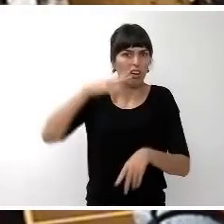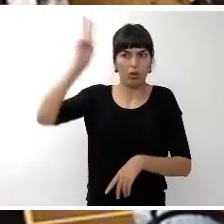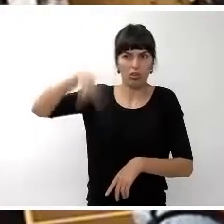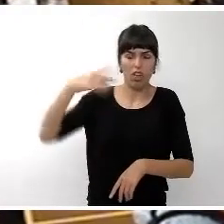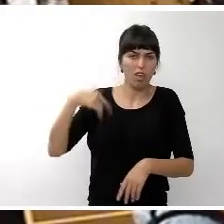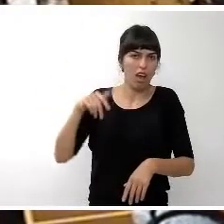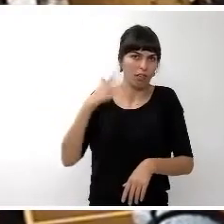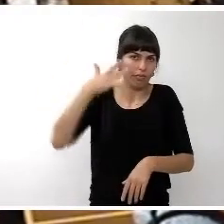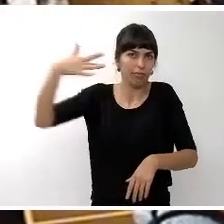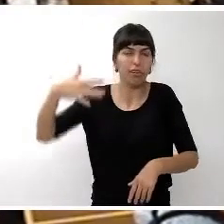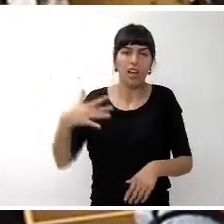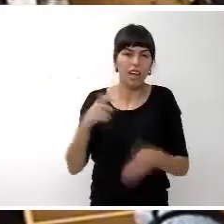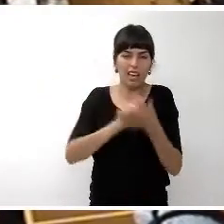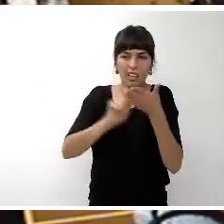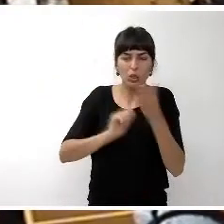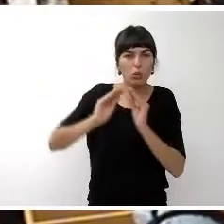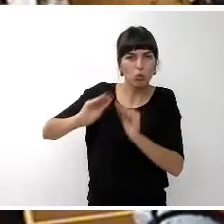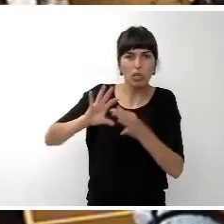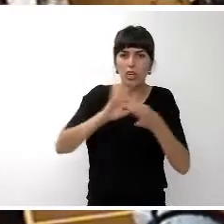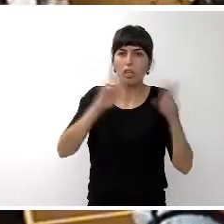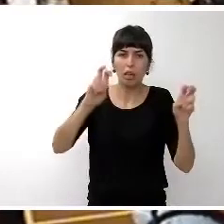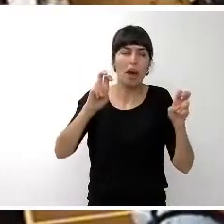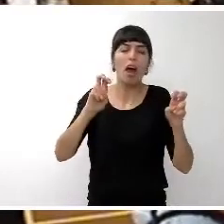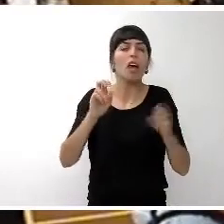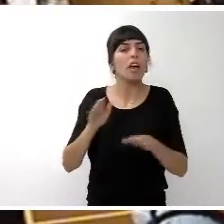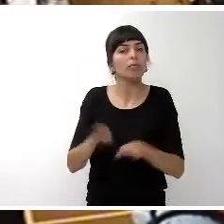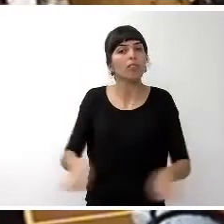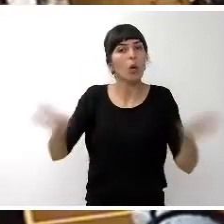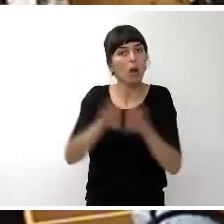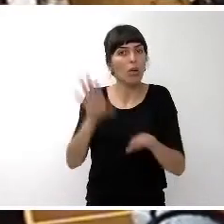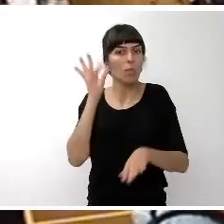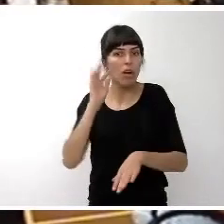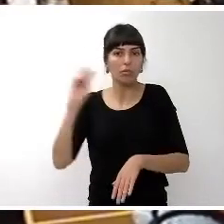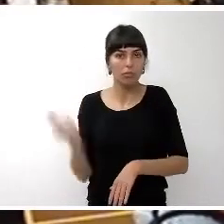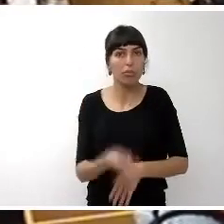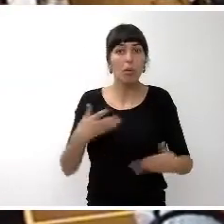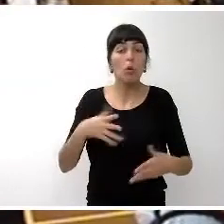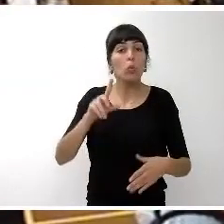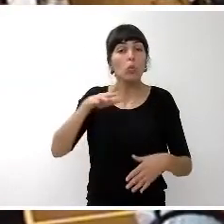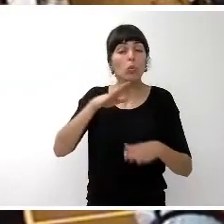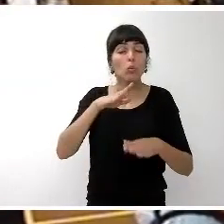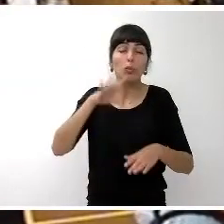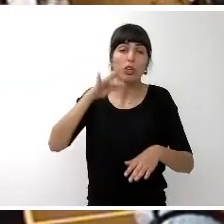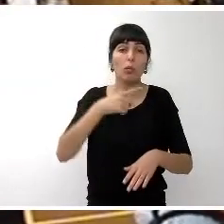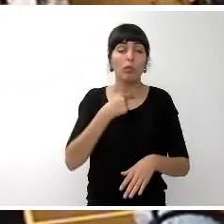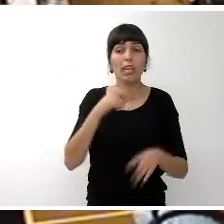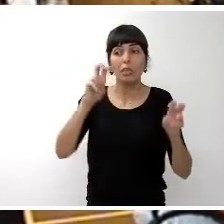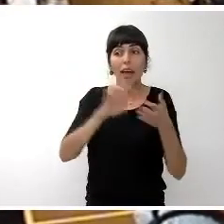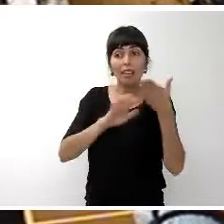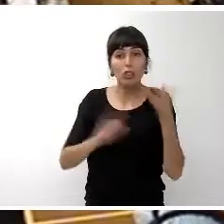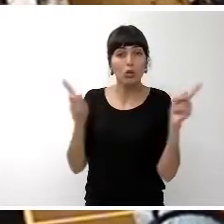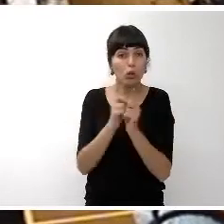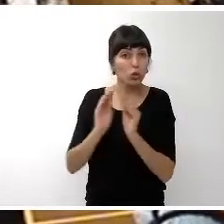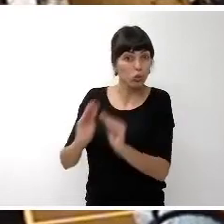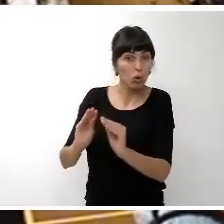sus escritos en defensa de la igualdad de la mujer también. Y me gustaría terminar con un pequeño texto que se titula El miedo global, que es de él,